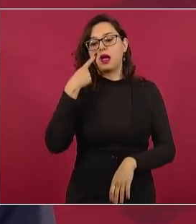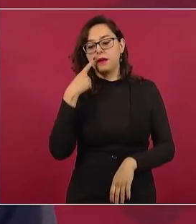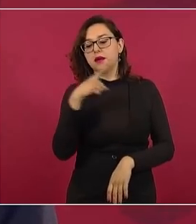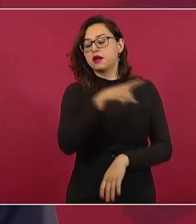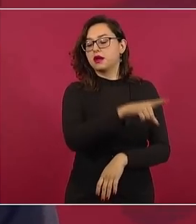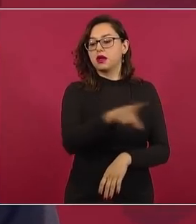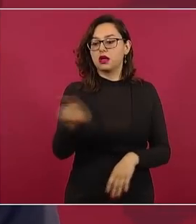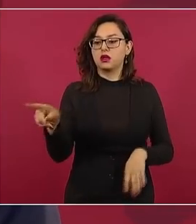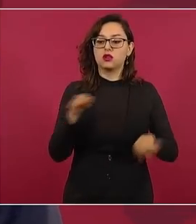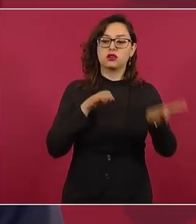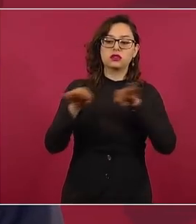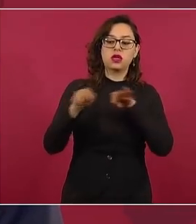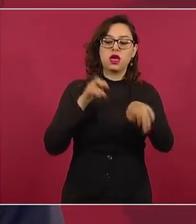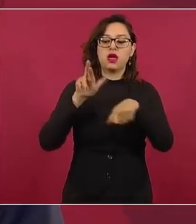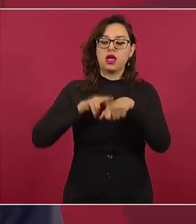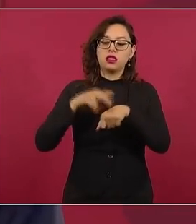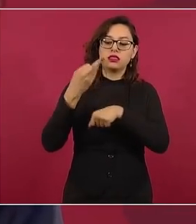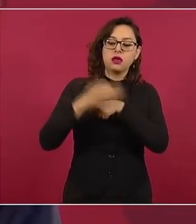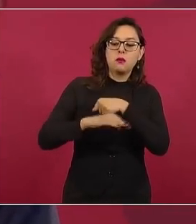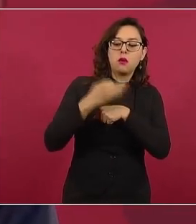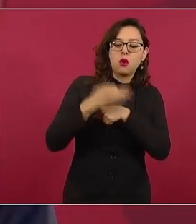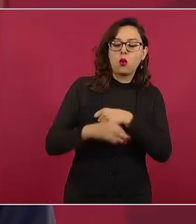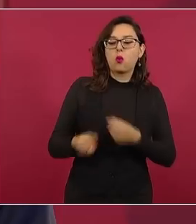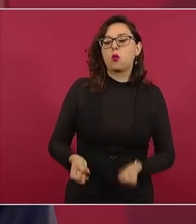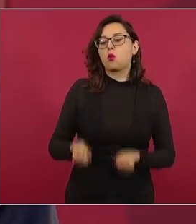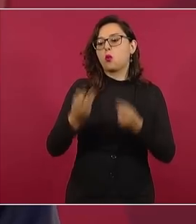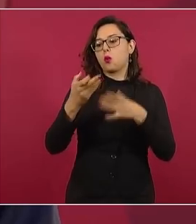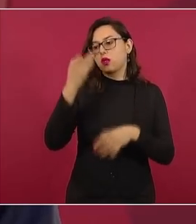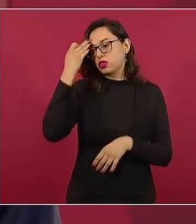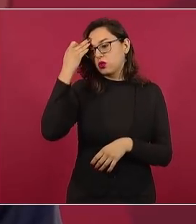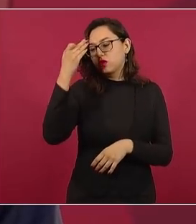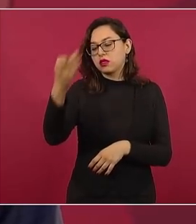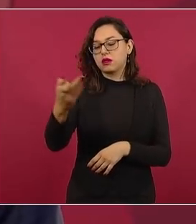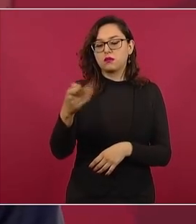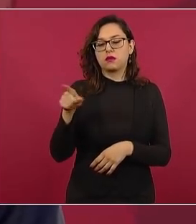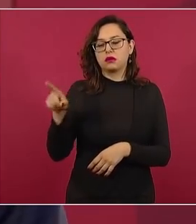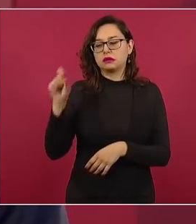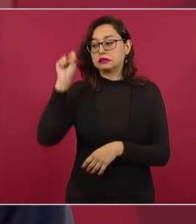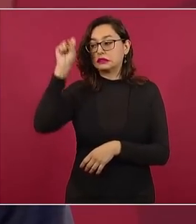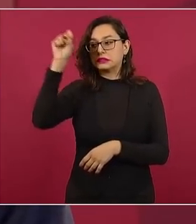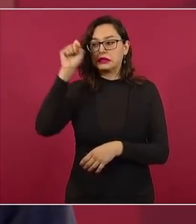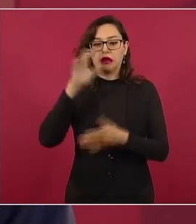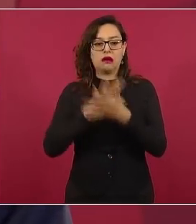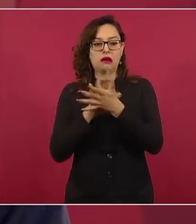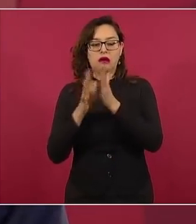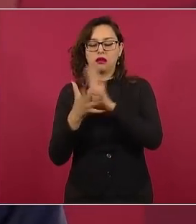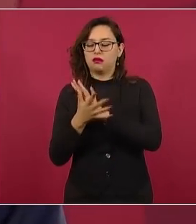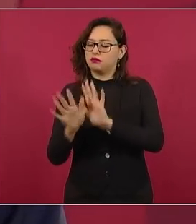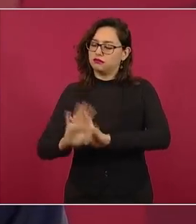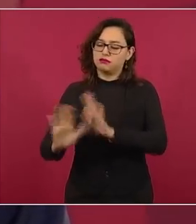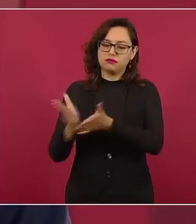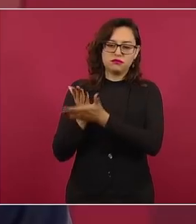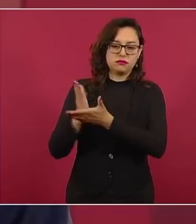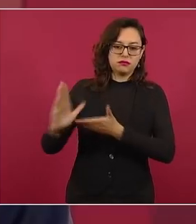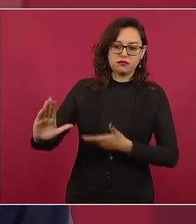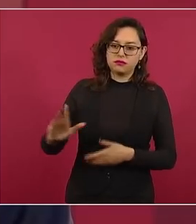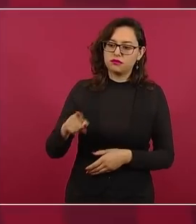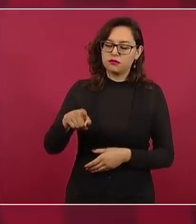sin que haya influyentismo, llevar a cabo las basificaciones.